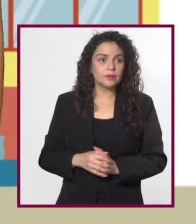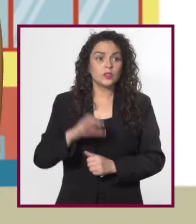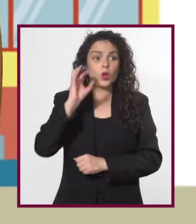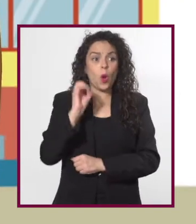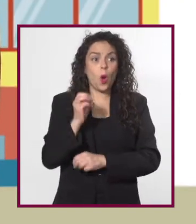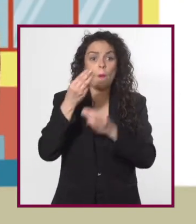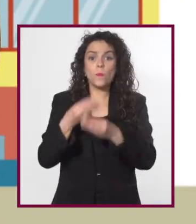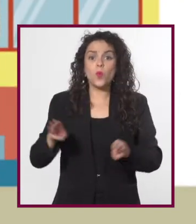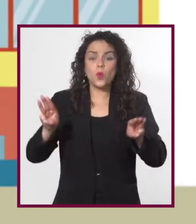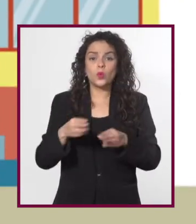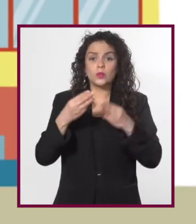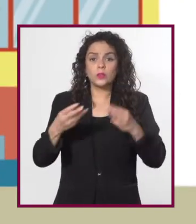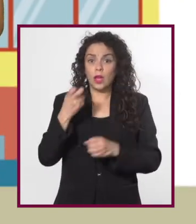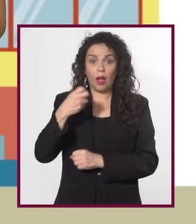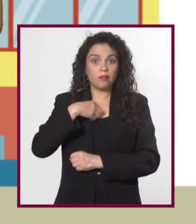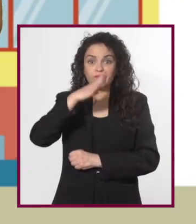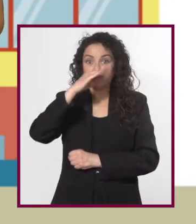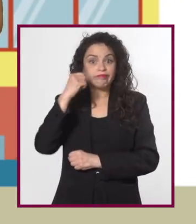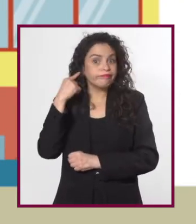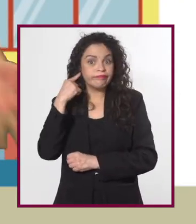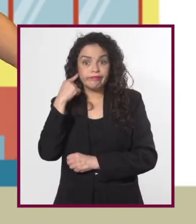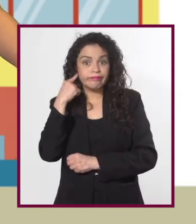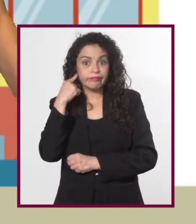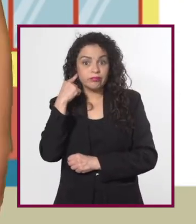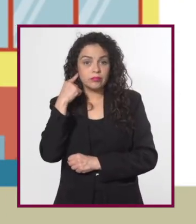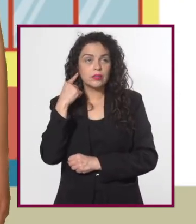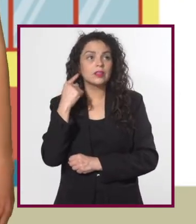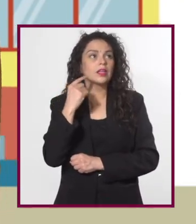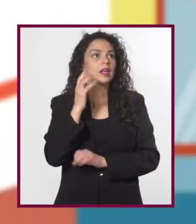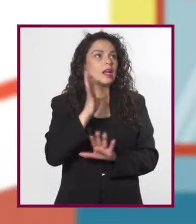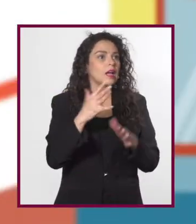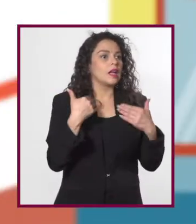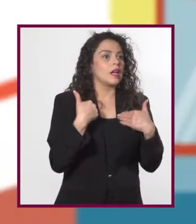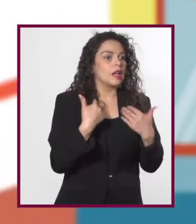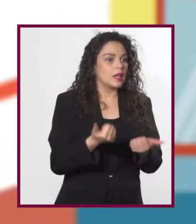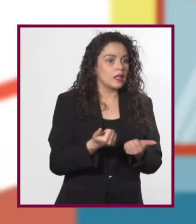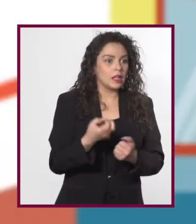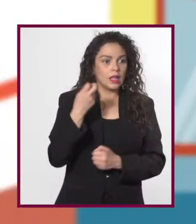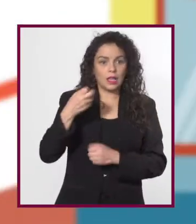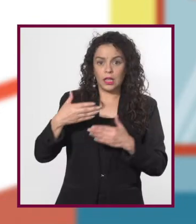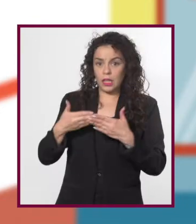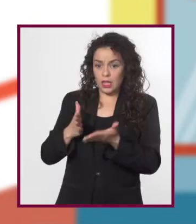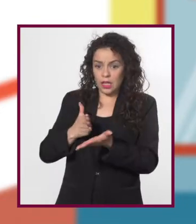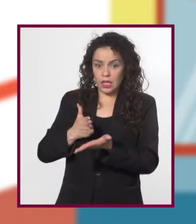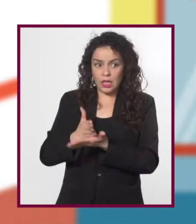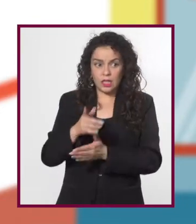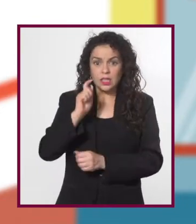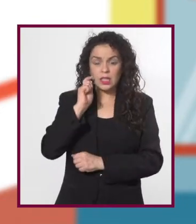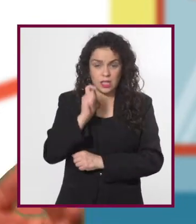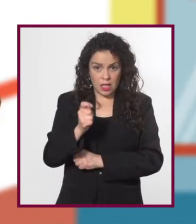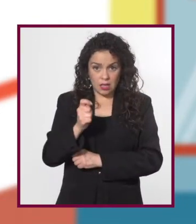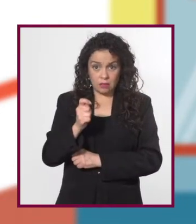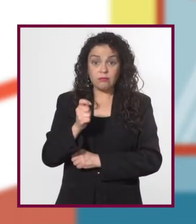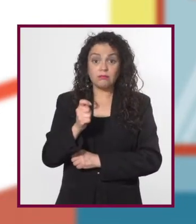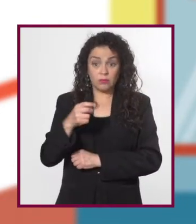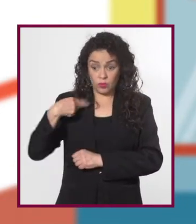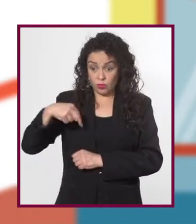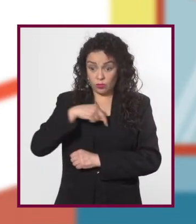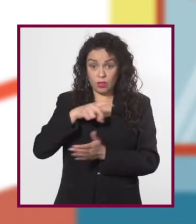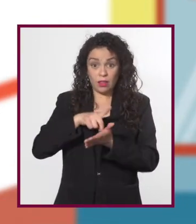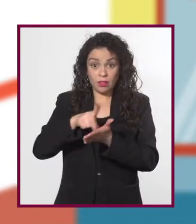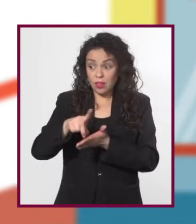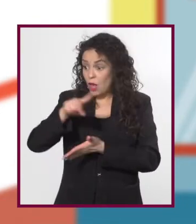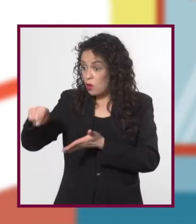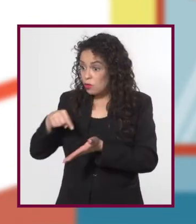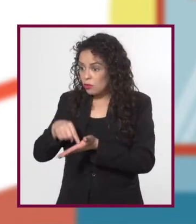O la descripción de una música de fondo que no podemos oír. Ya veo. Entonces, esto de la accesibilidad va más allá del